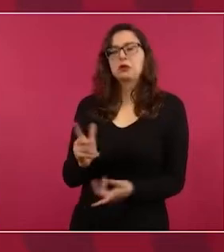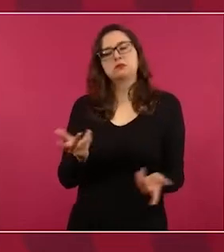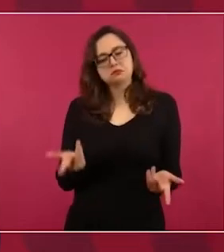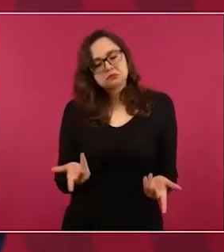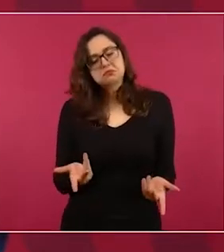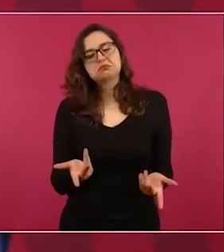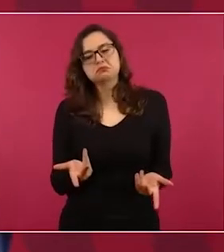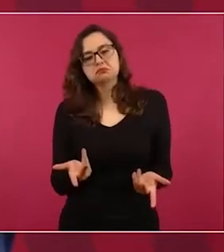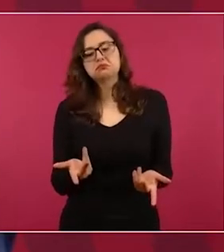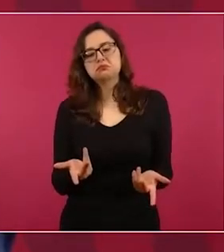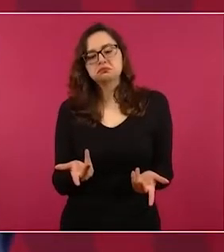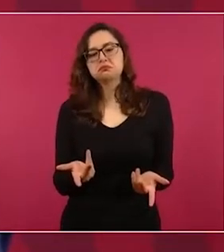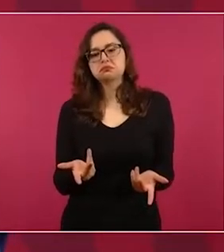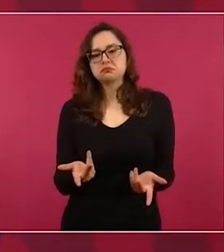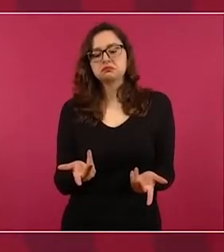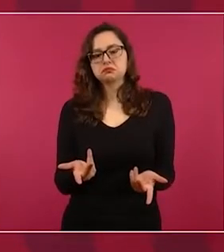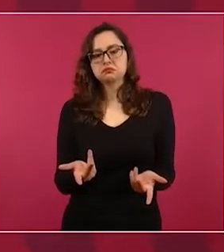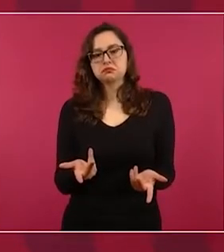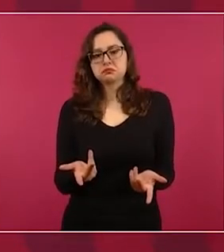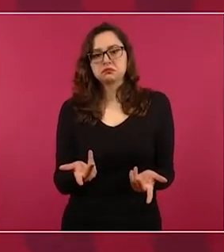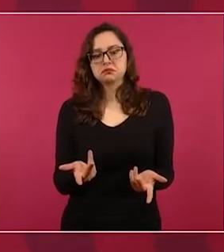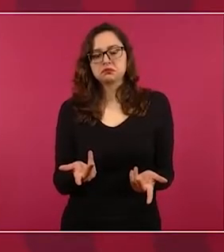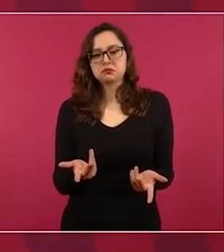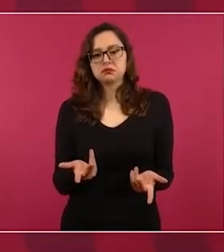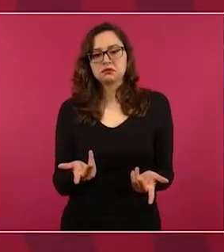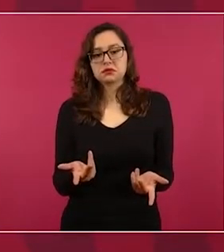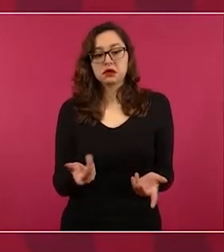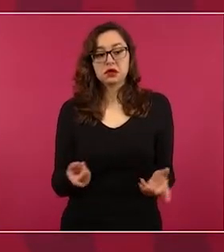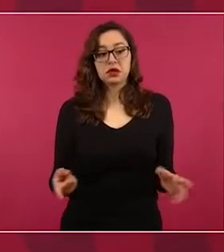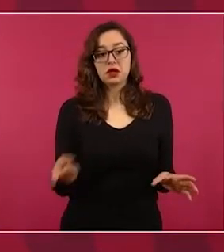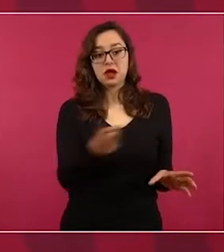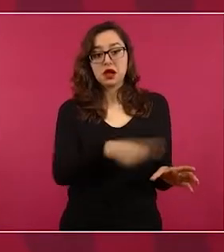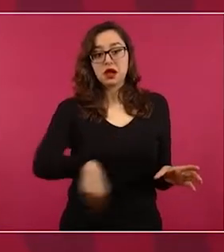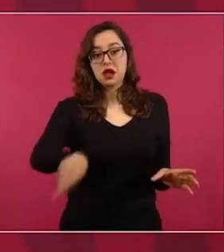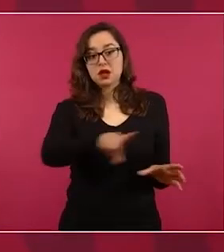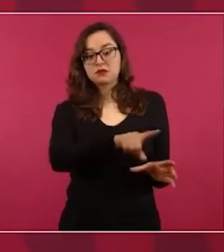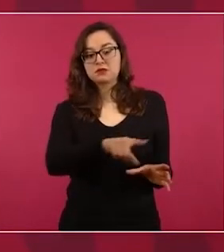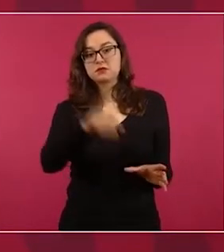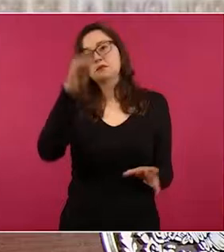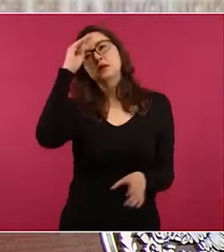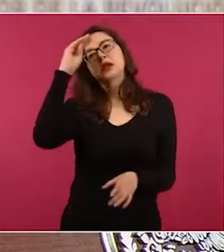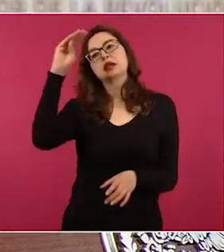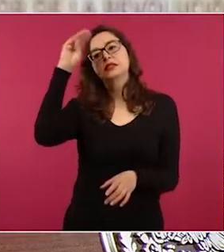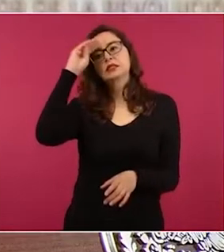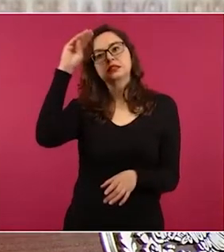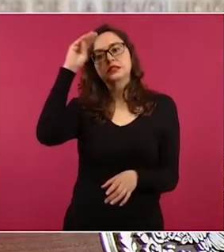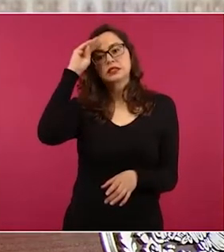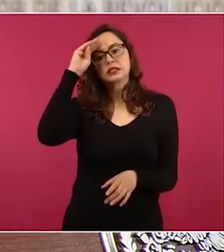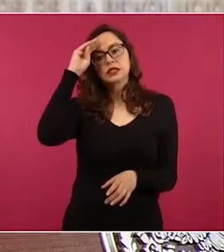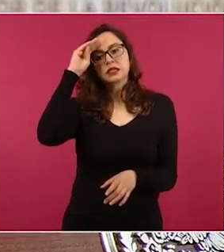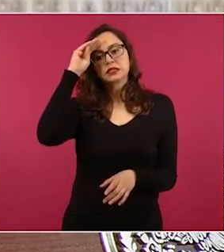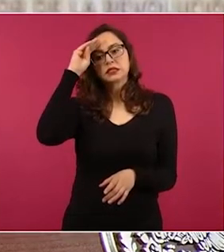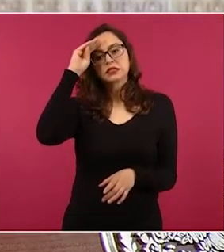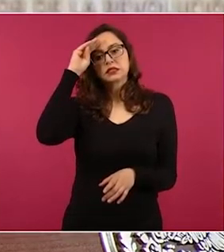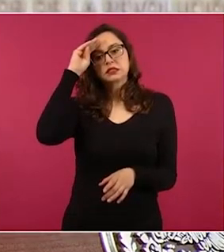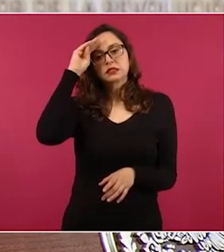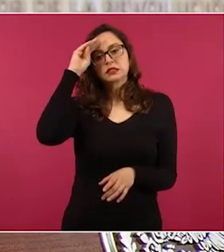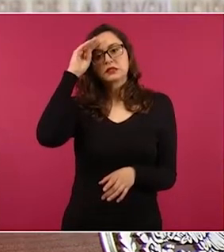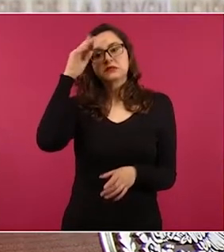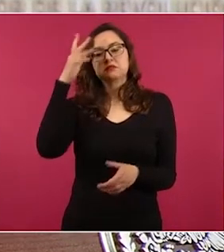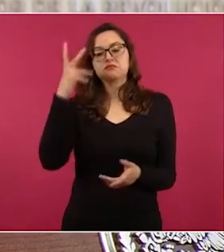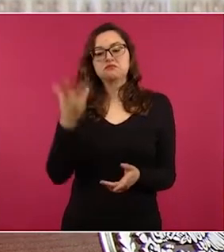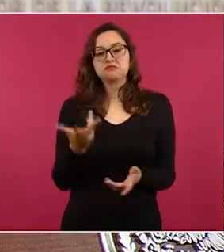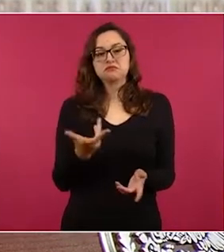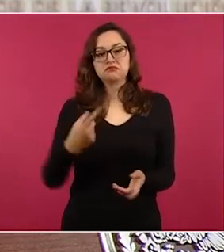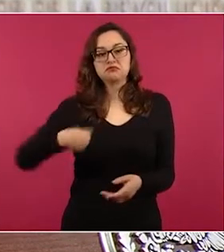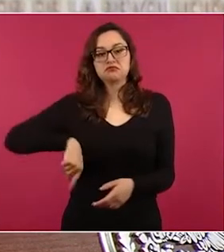Que querían tenernos contra la